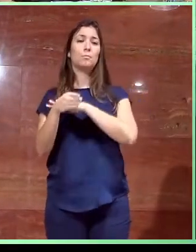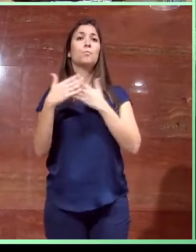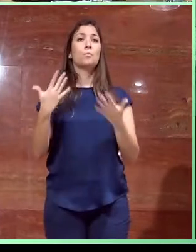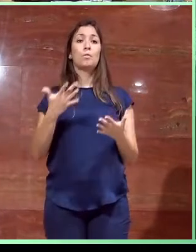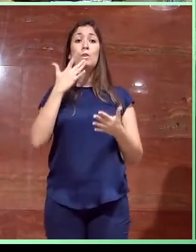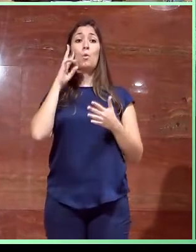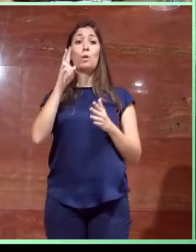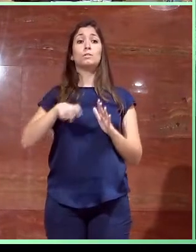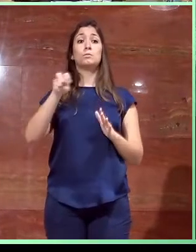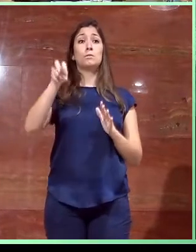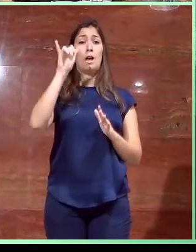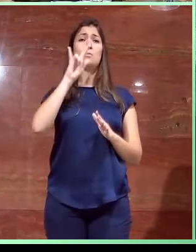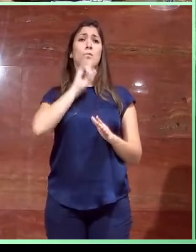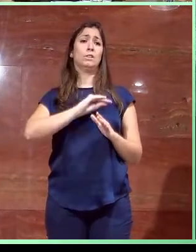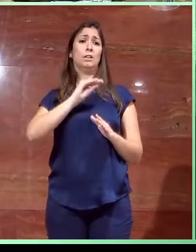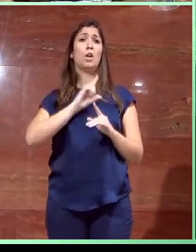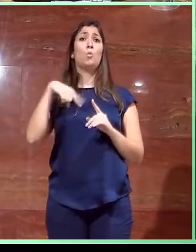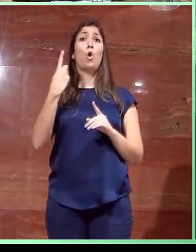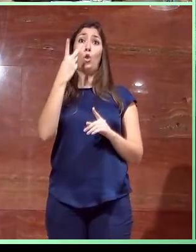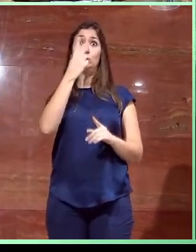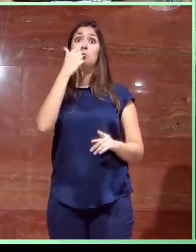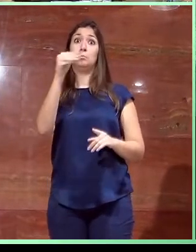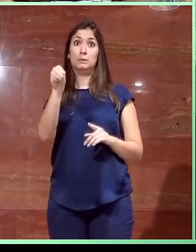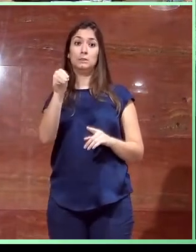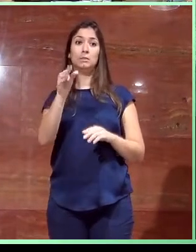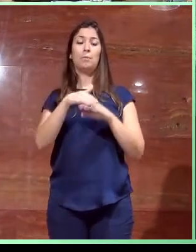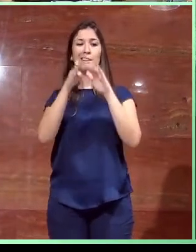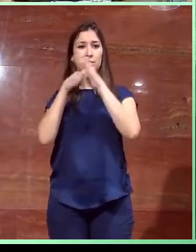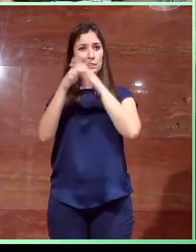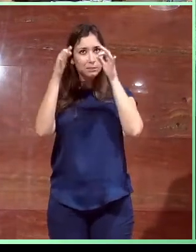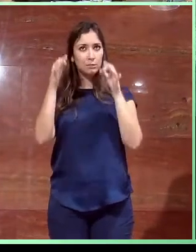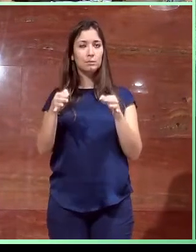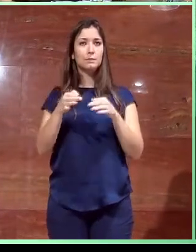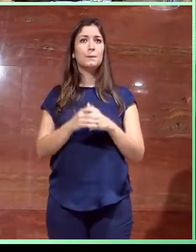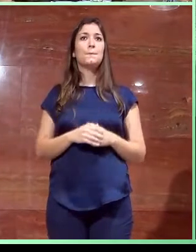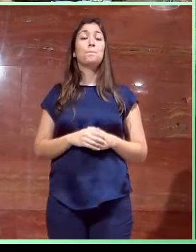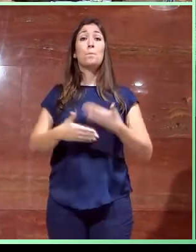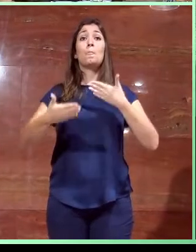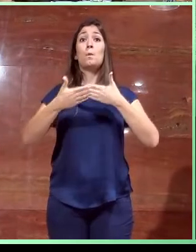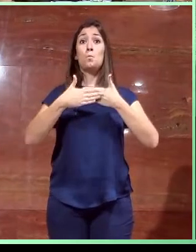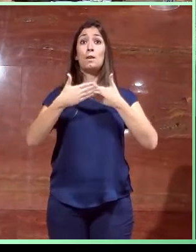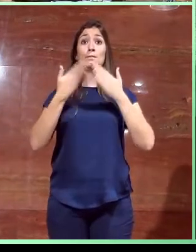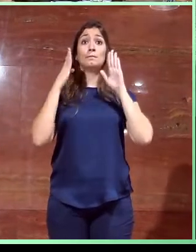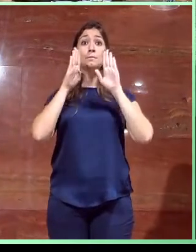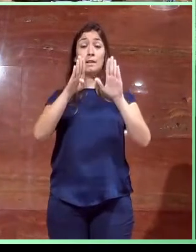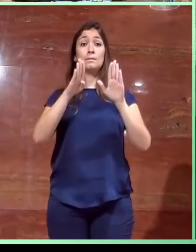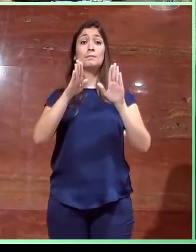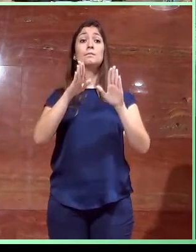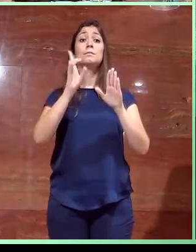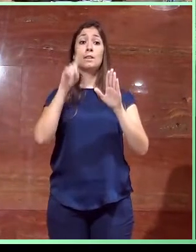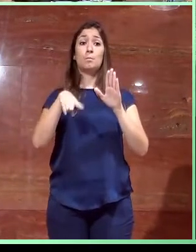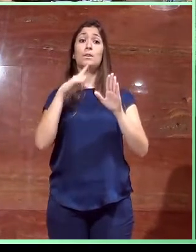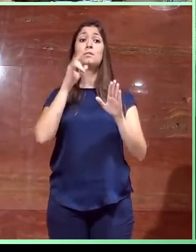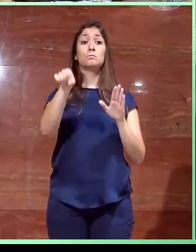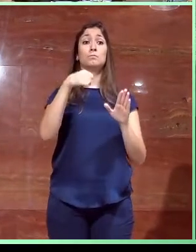grupo de peldaños importante y luego estos otros dos para el acceso. Las puertas también requerirían ser modificadas,